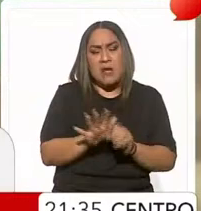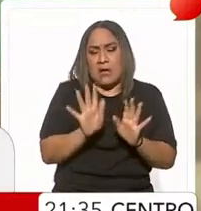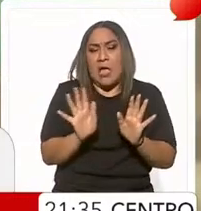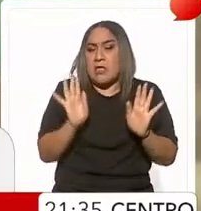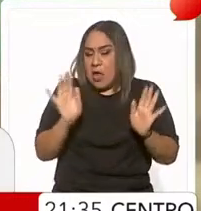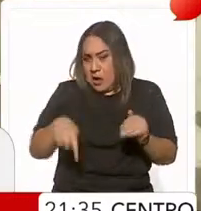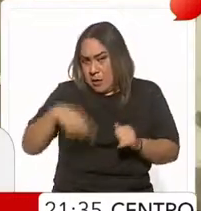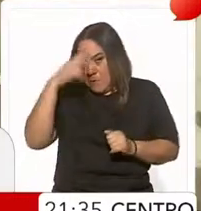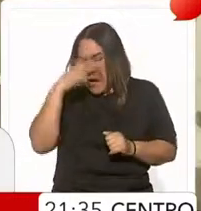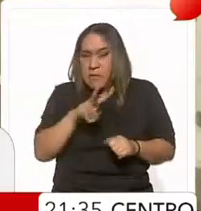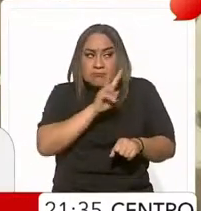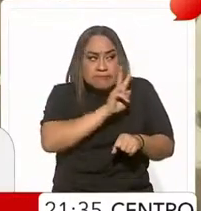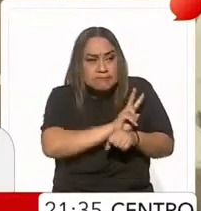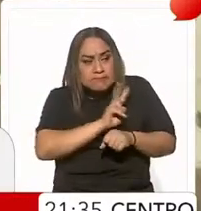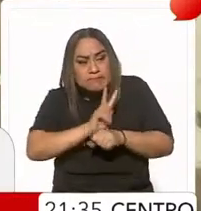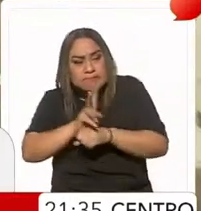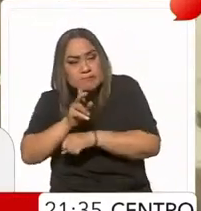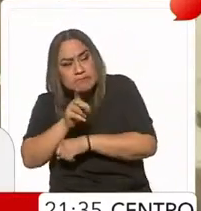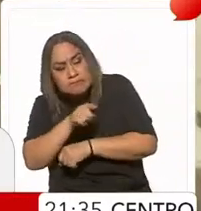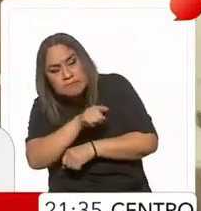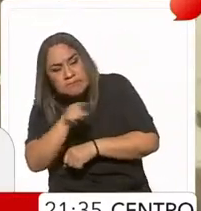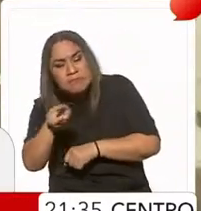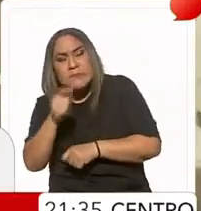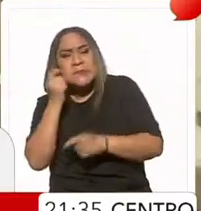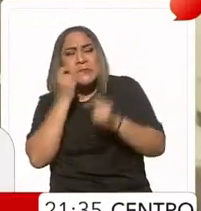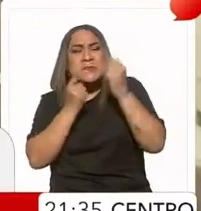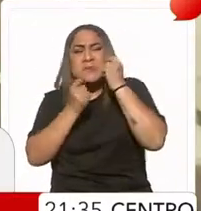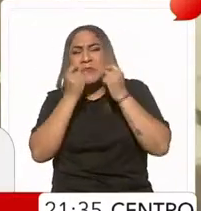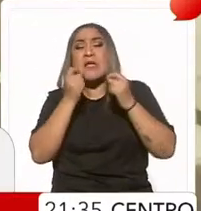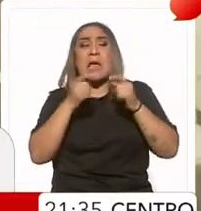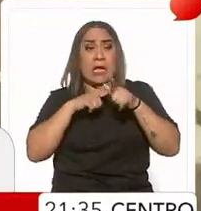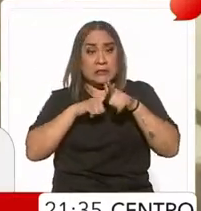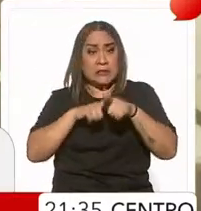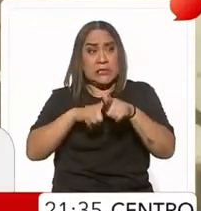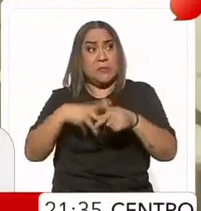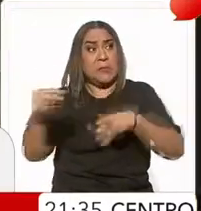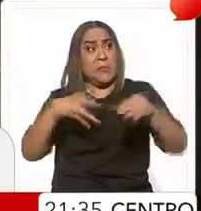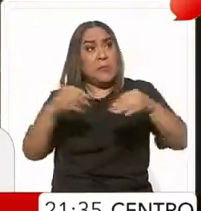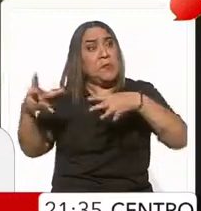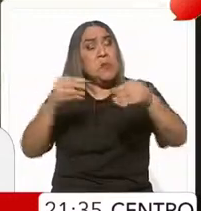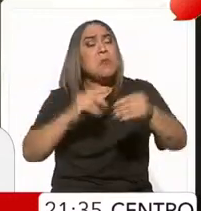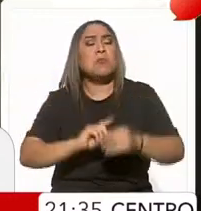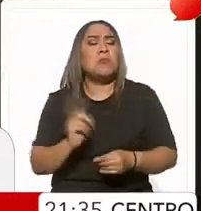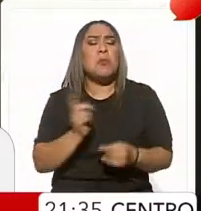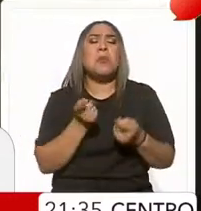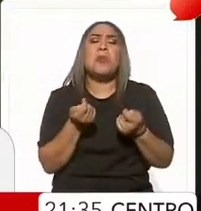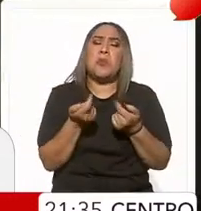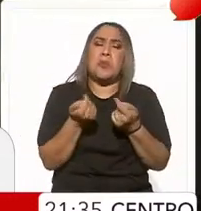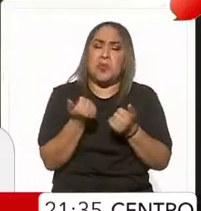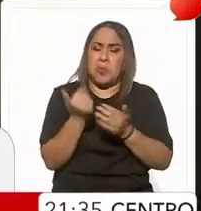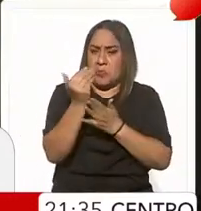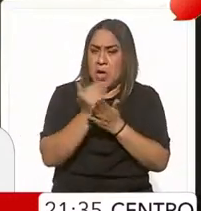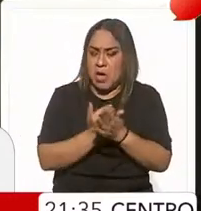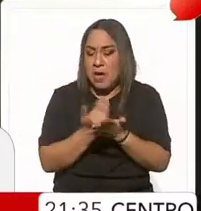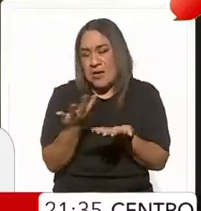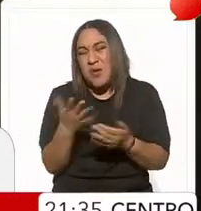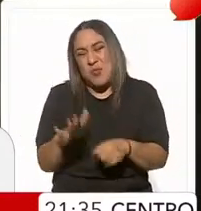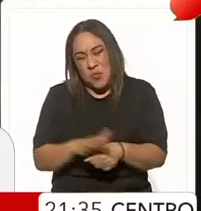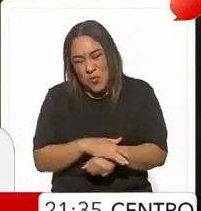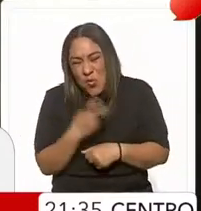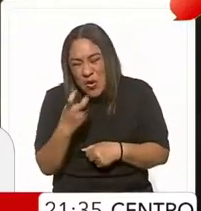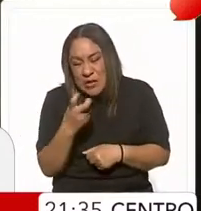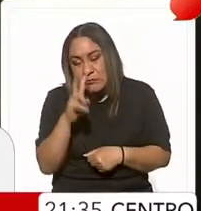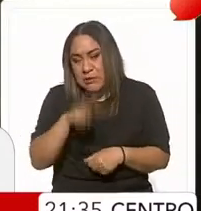vigilancia de estos brotes que no hay una transmisión continua o permanente en la población, y es por eso que es